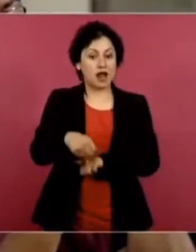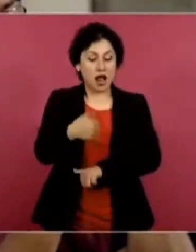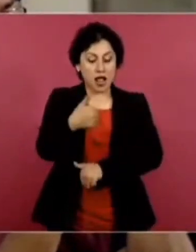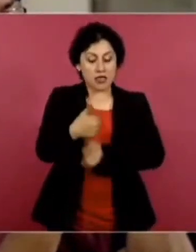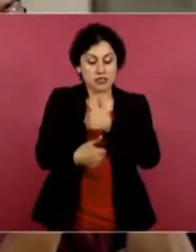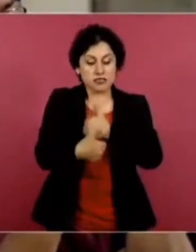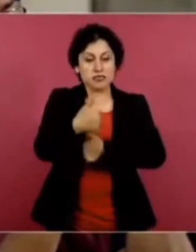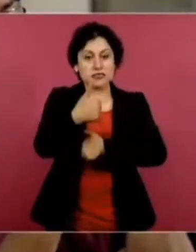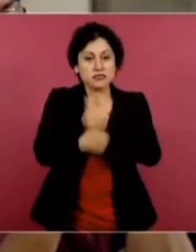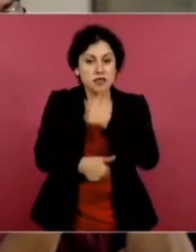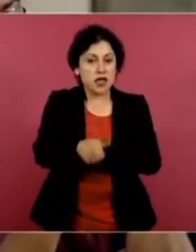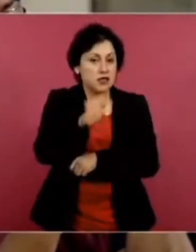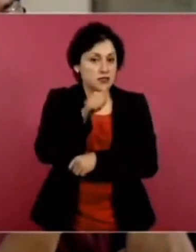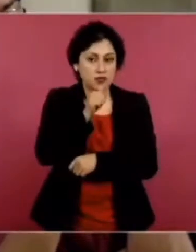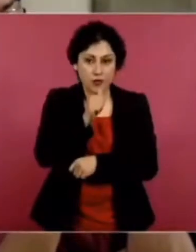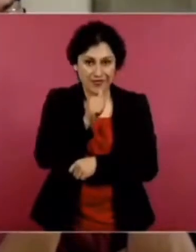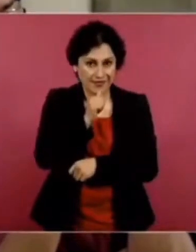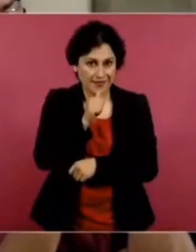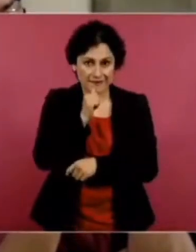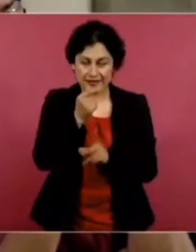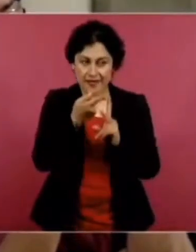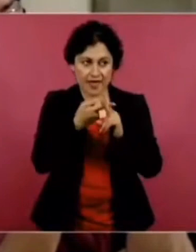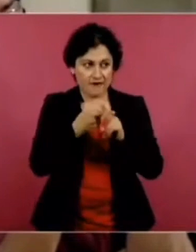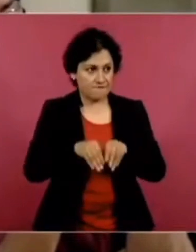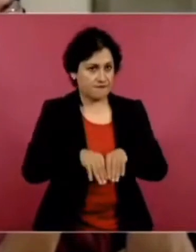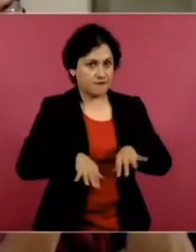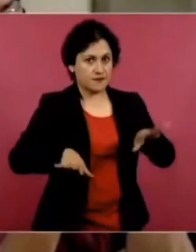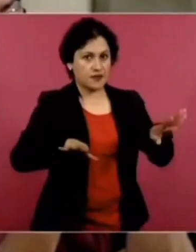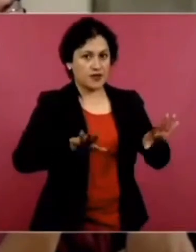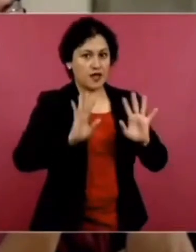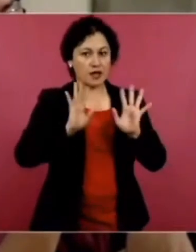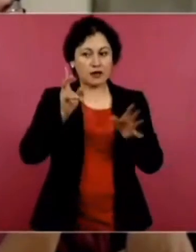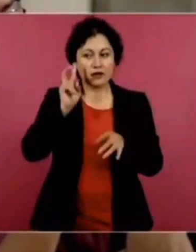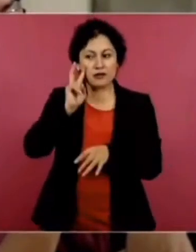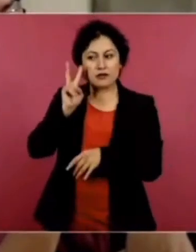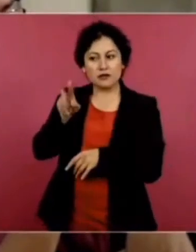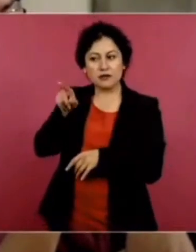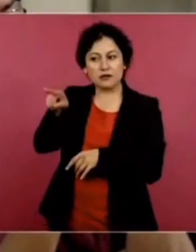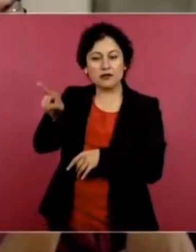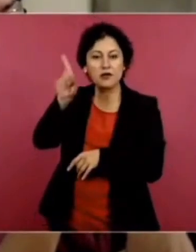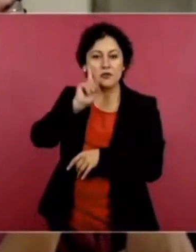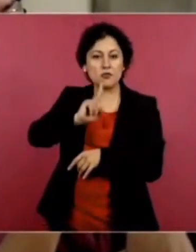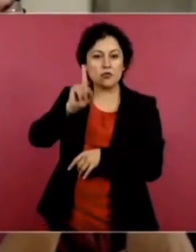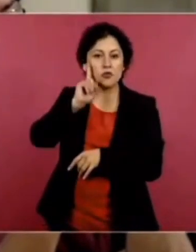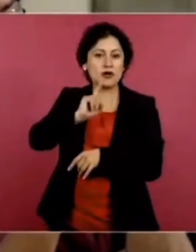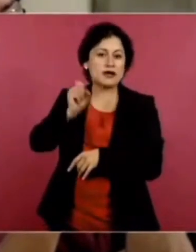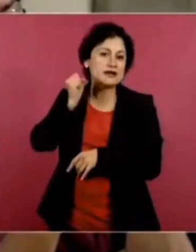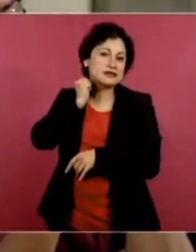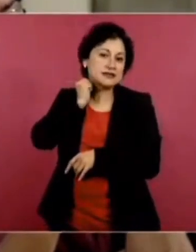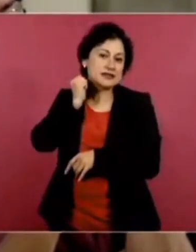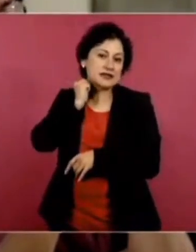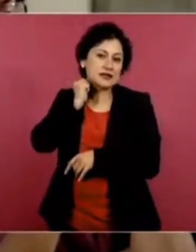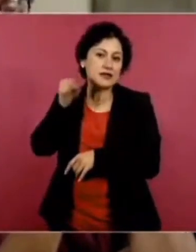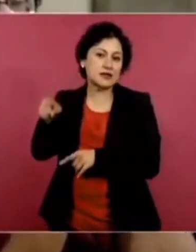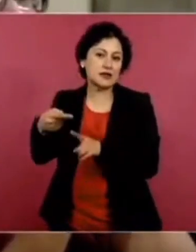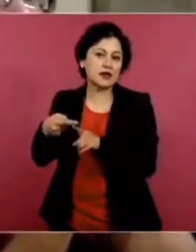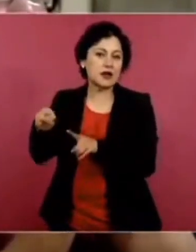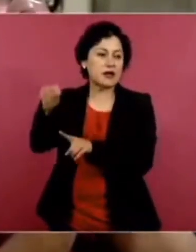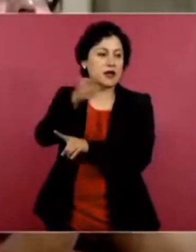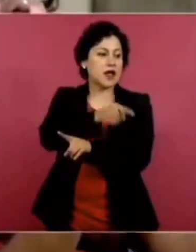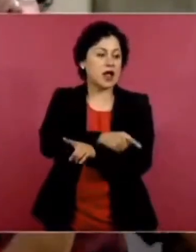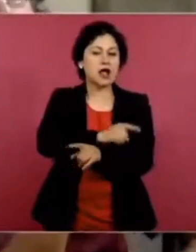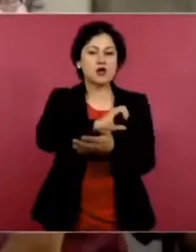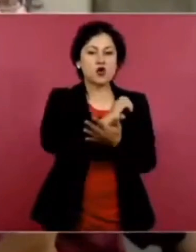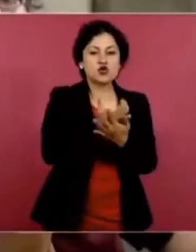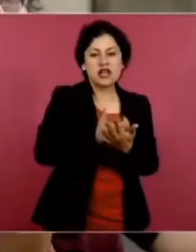empieza y ya sabemos que la senadora pues ha obtenido decenas de millones de pesos en contratos desde que es funcionaria